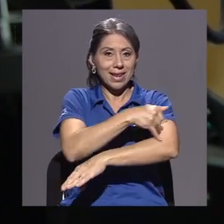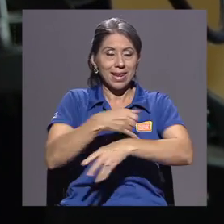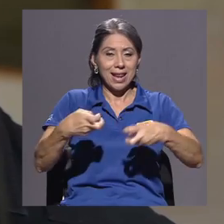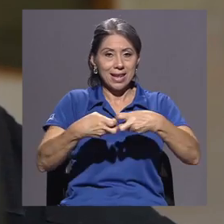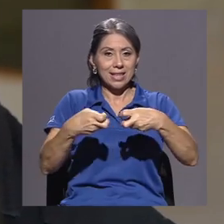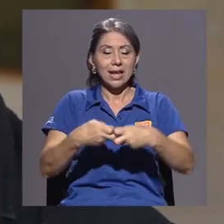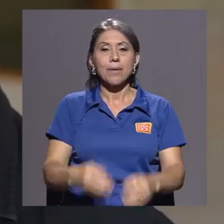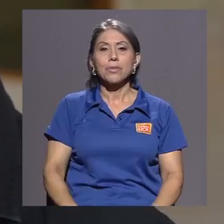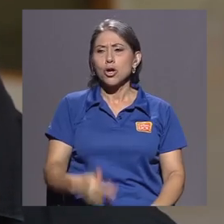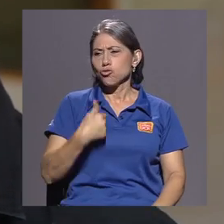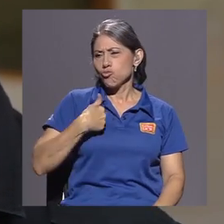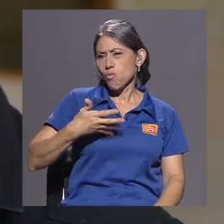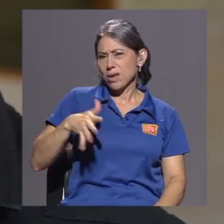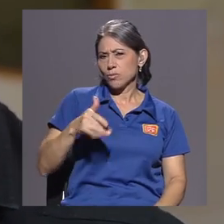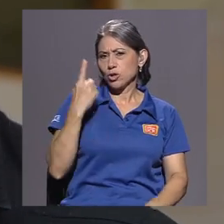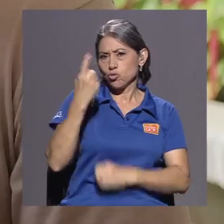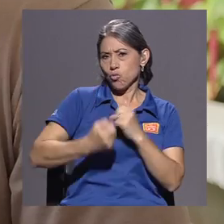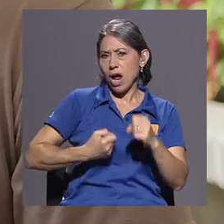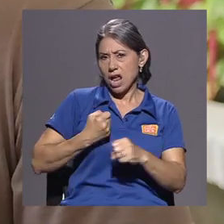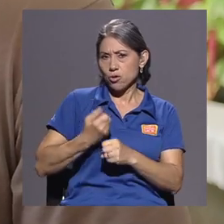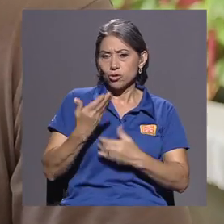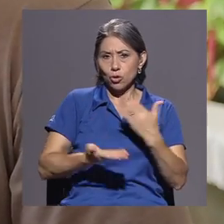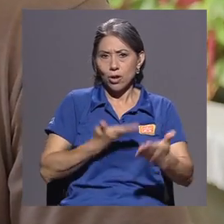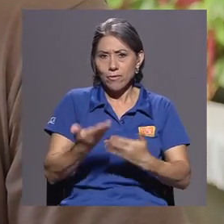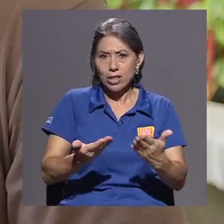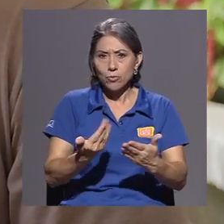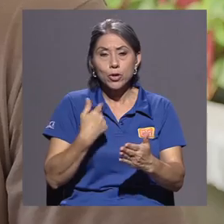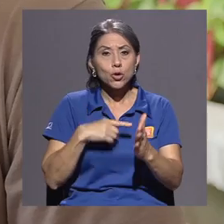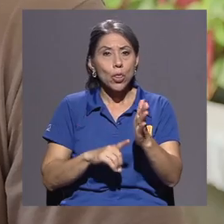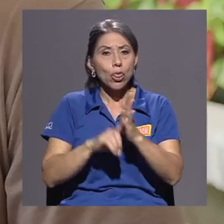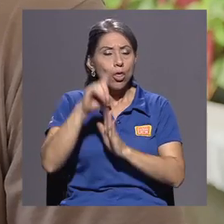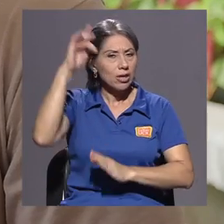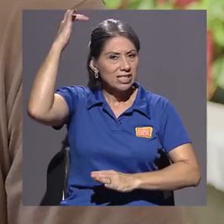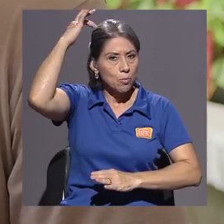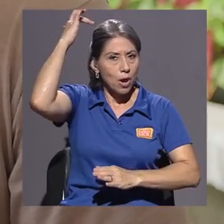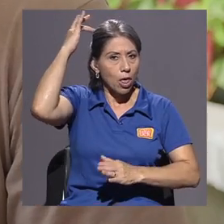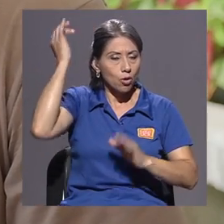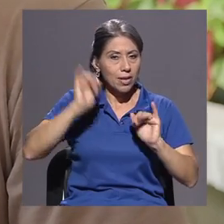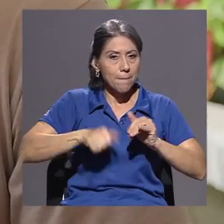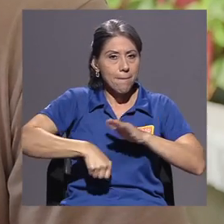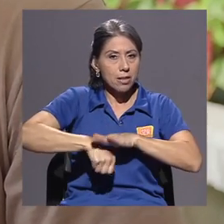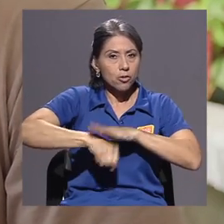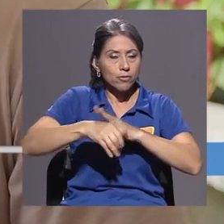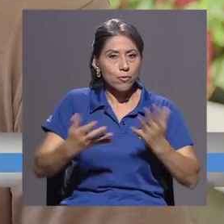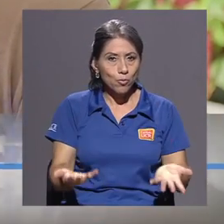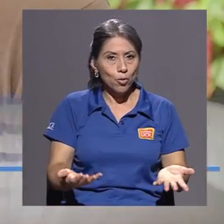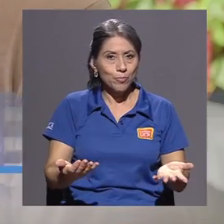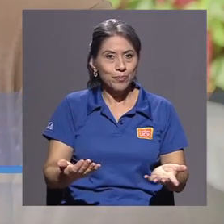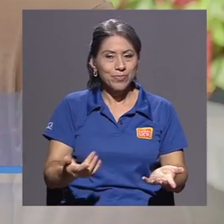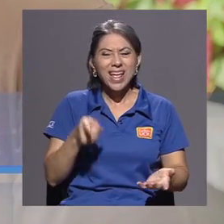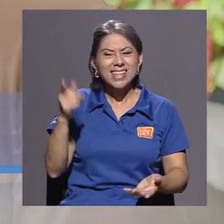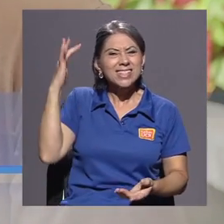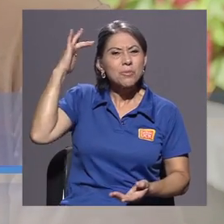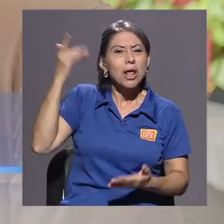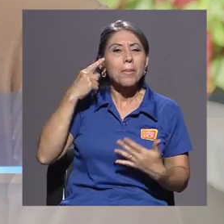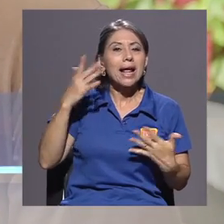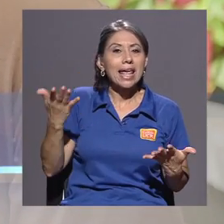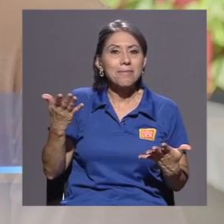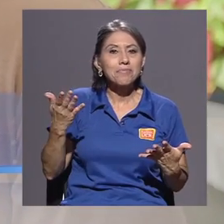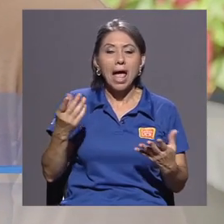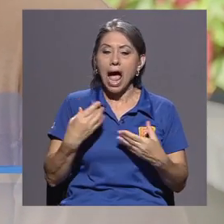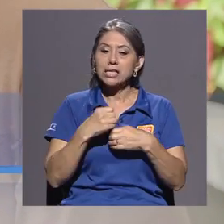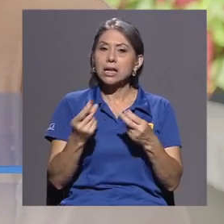Estoy colaborando hace más o menos un año y estoy desarrollando un simulador de partidos de fútbol. La idea del simulador es crear anotaciones